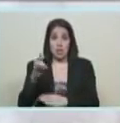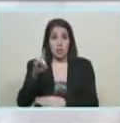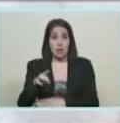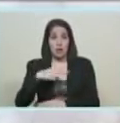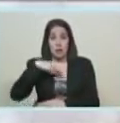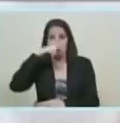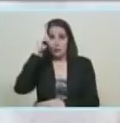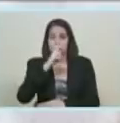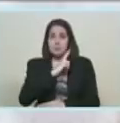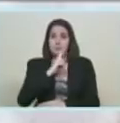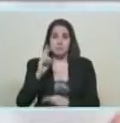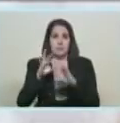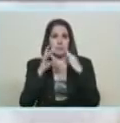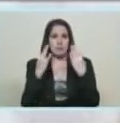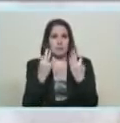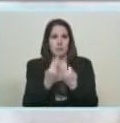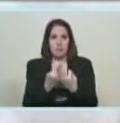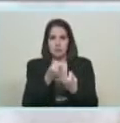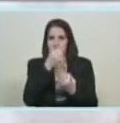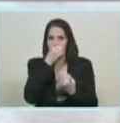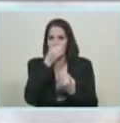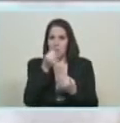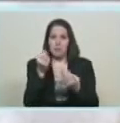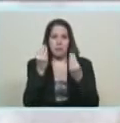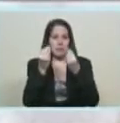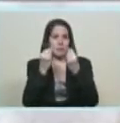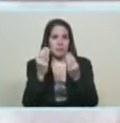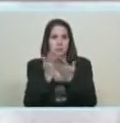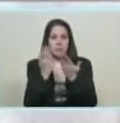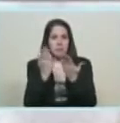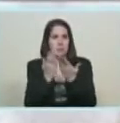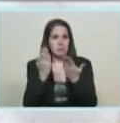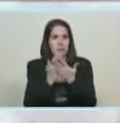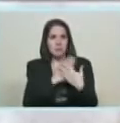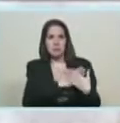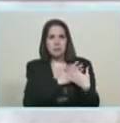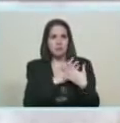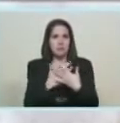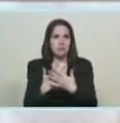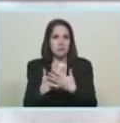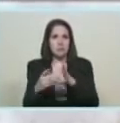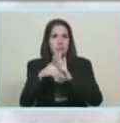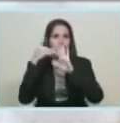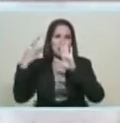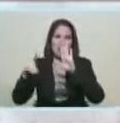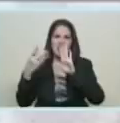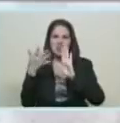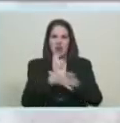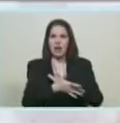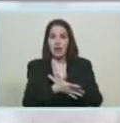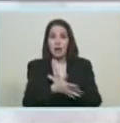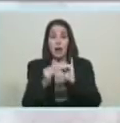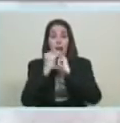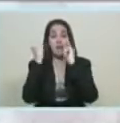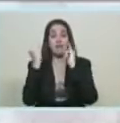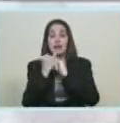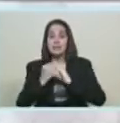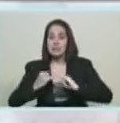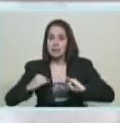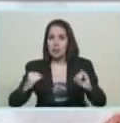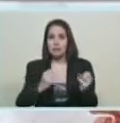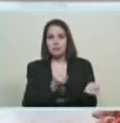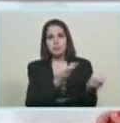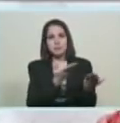padres, representantes y familias, en el periodo escolar siempre le garantizamos su derecho a qué? A la felicidad.